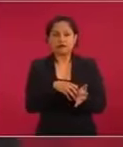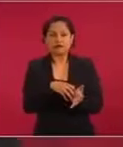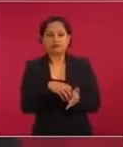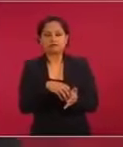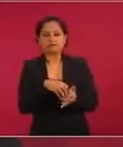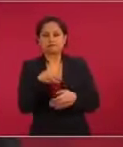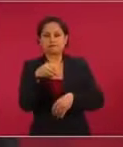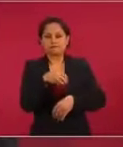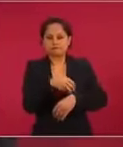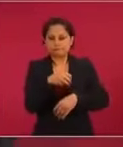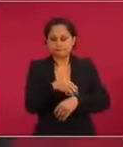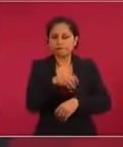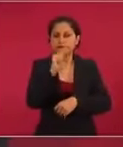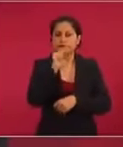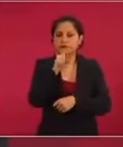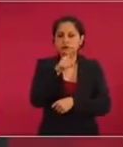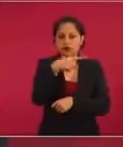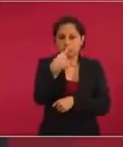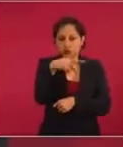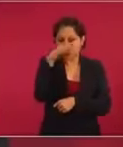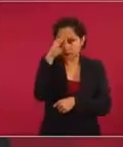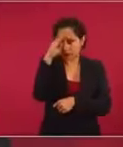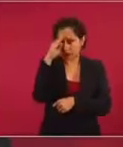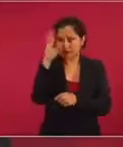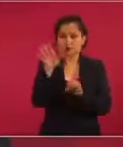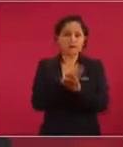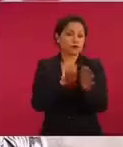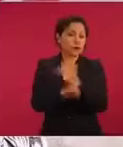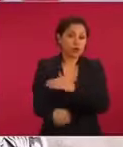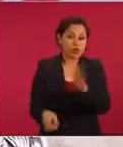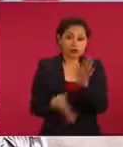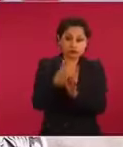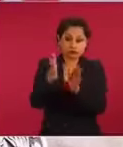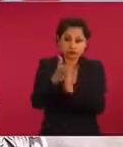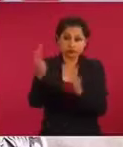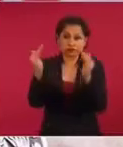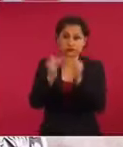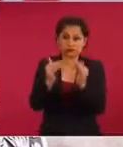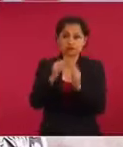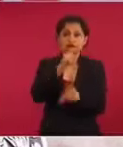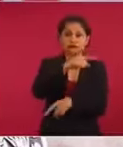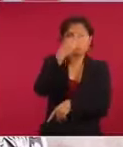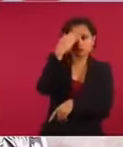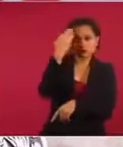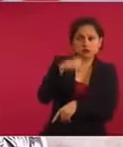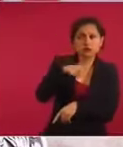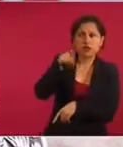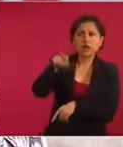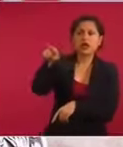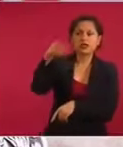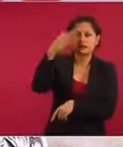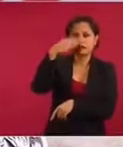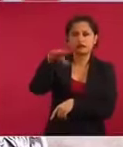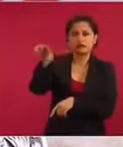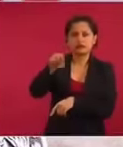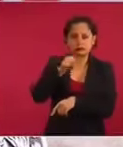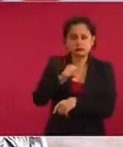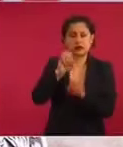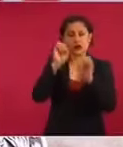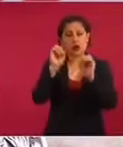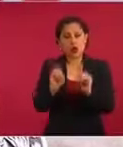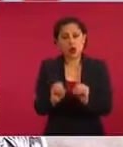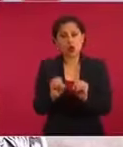de construcción, que contrate para darle trabajo a maestros